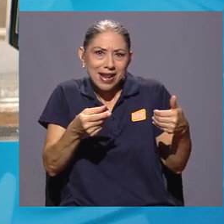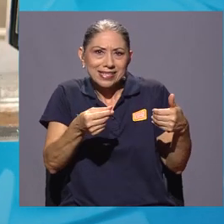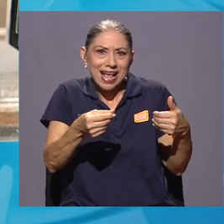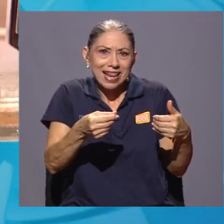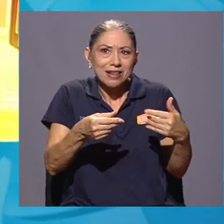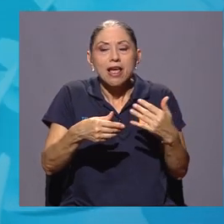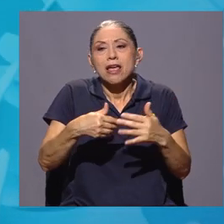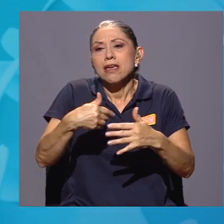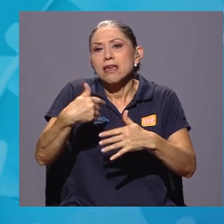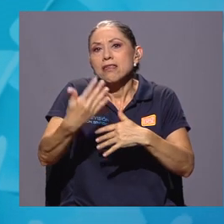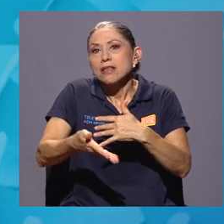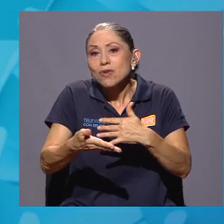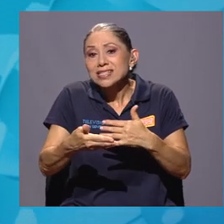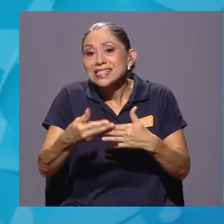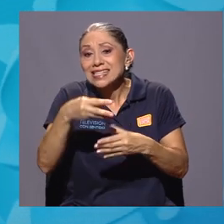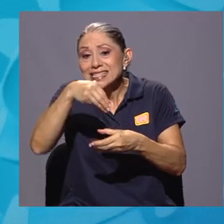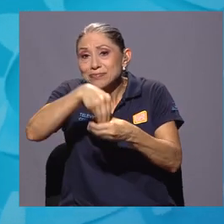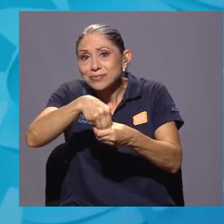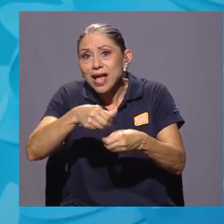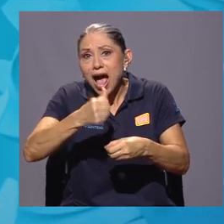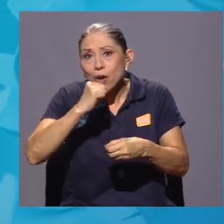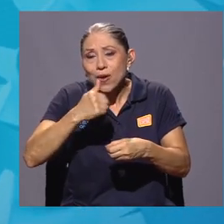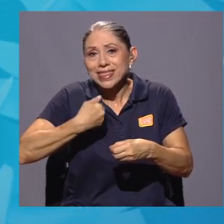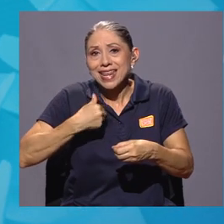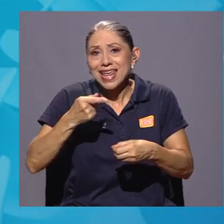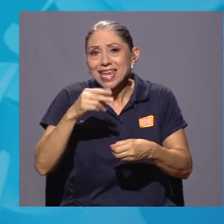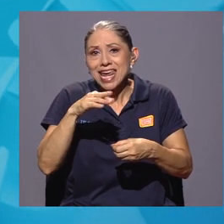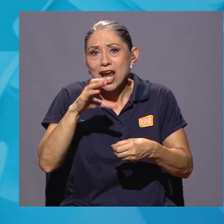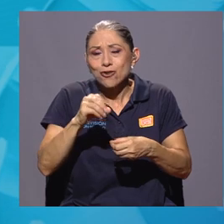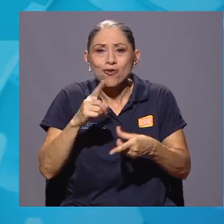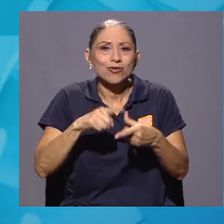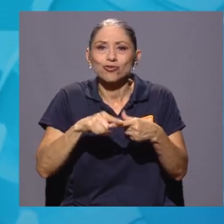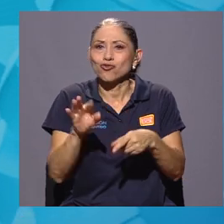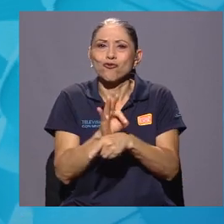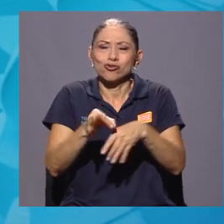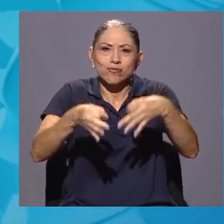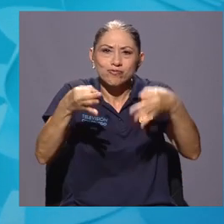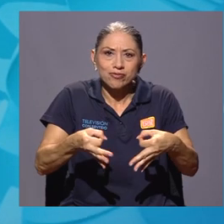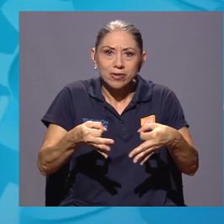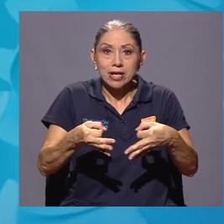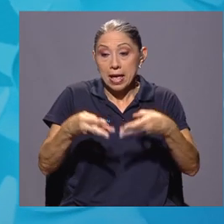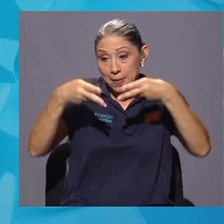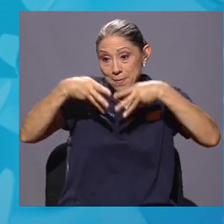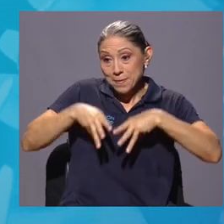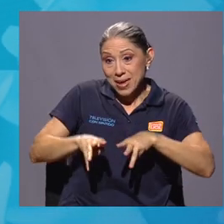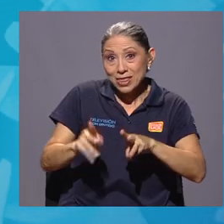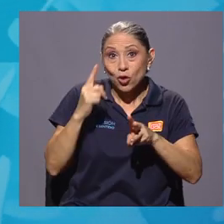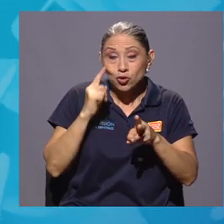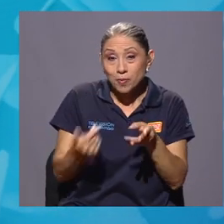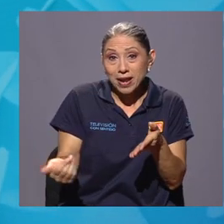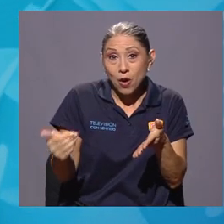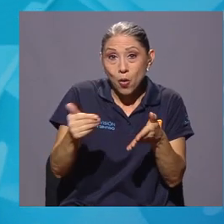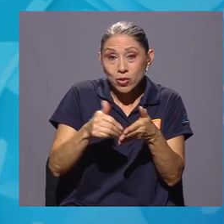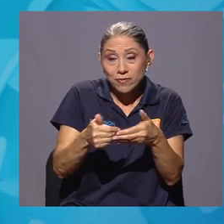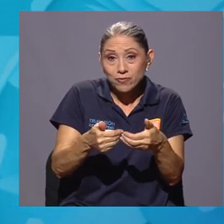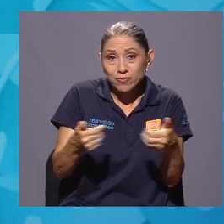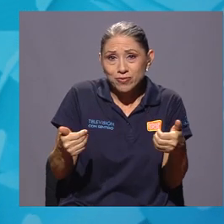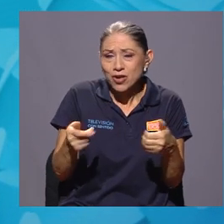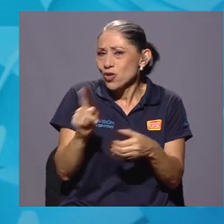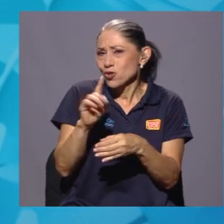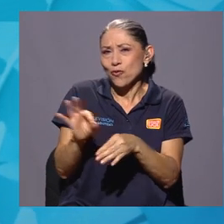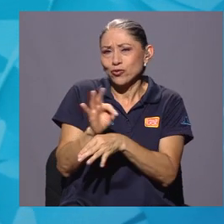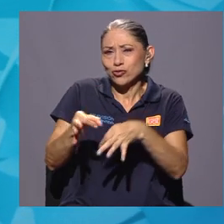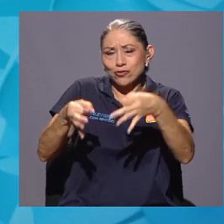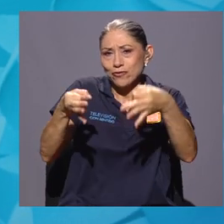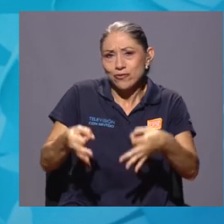aún más reducida cuando se tenía presencia de hierro en el agua. Por otra parte, los métodos de recuperación empleados fueron poco eficientes para regenerar la